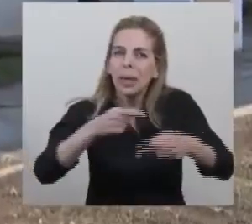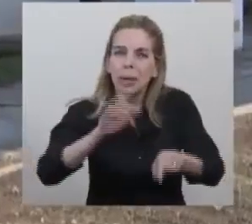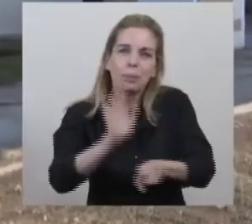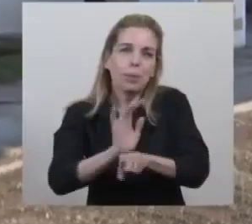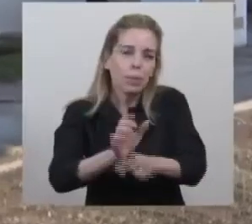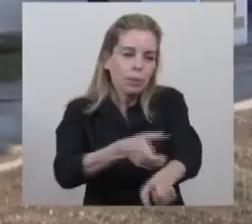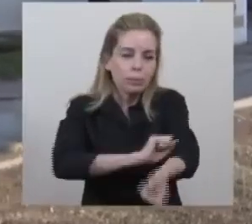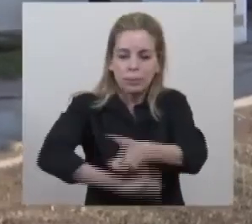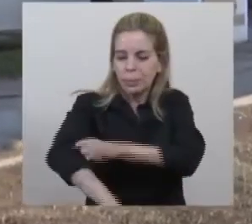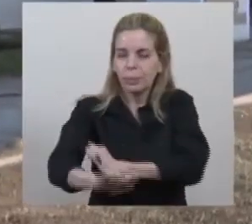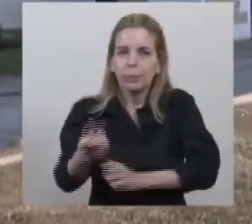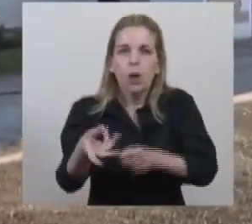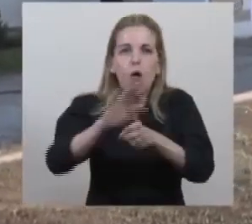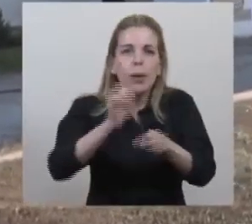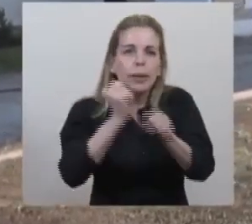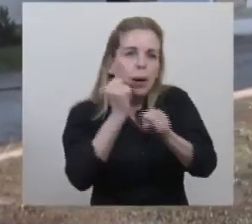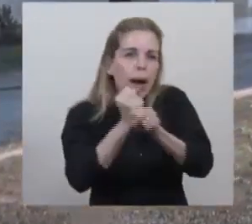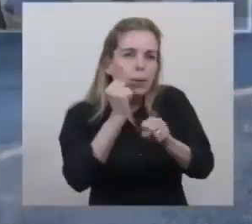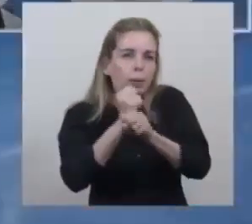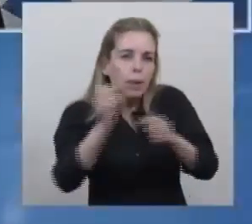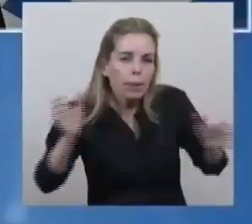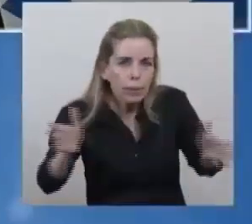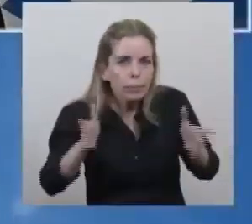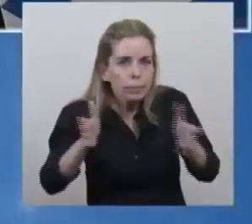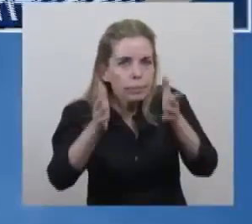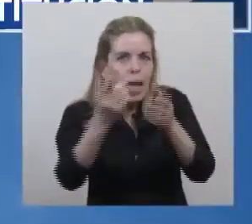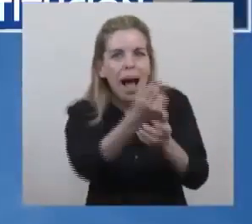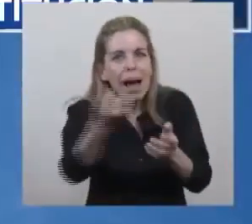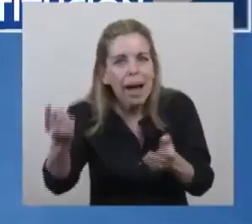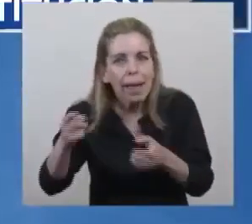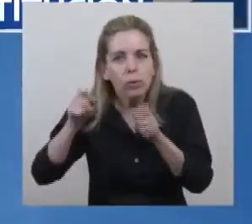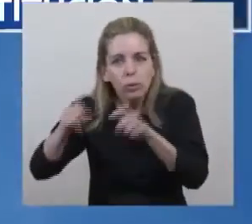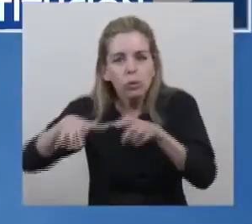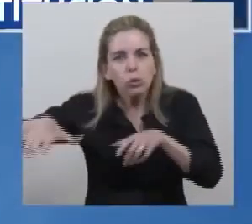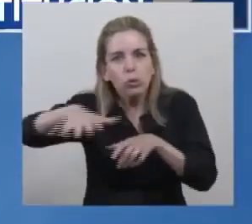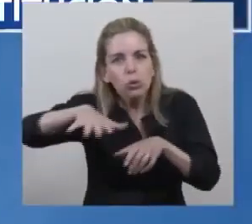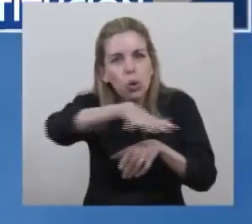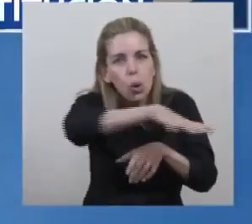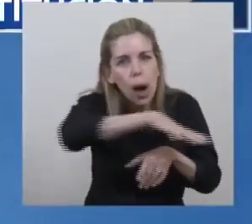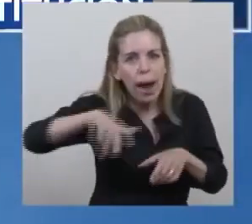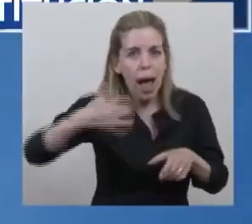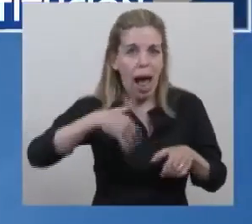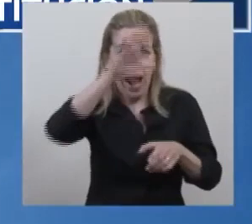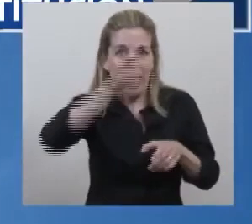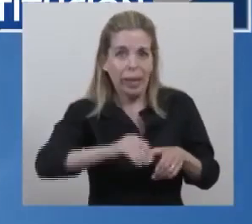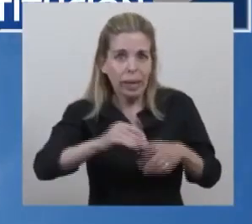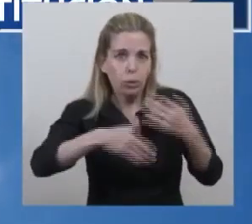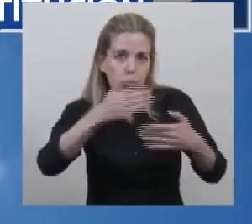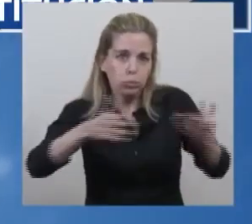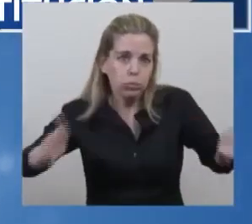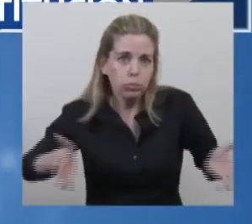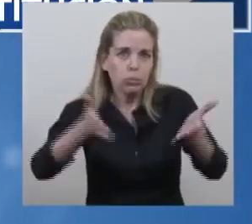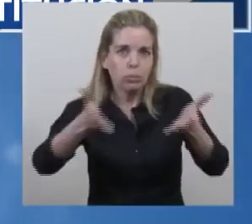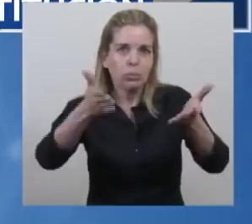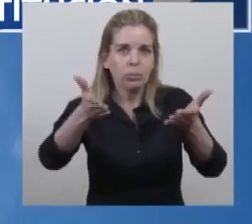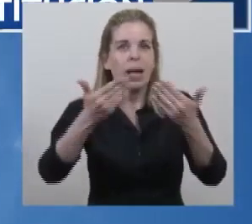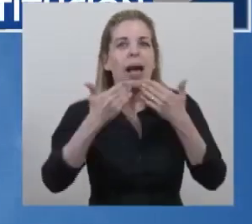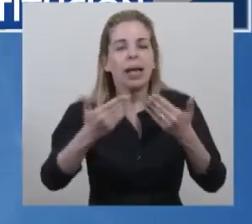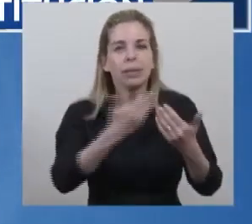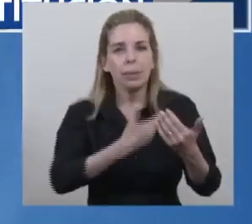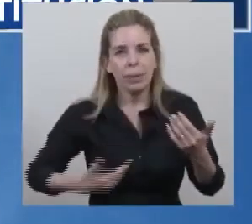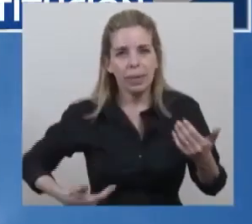para entre todos poder sacar cada uno su territorio adelante y entre todos nuestra querida argentina. Muchísimas gracias señor presidente.